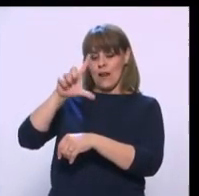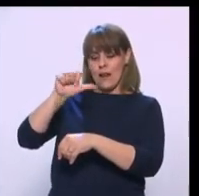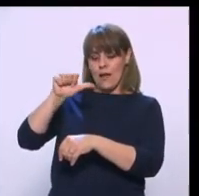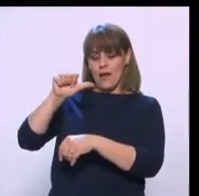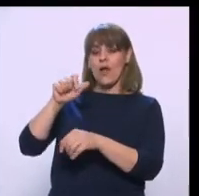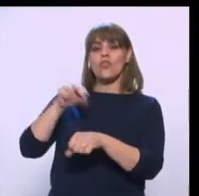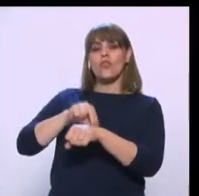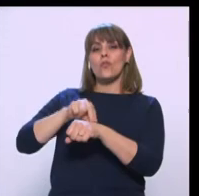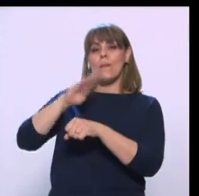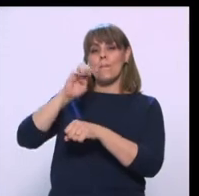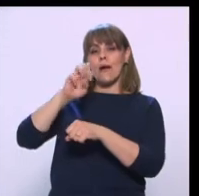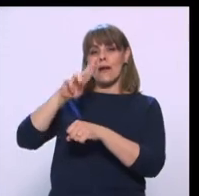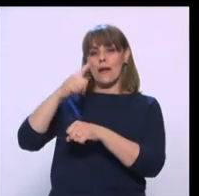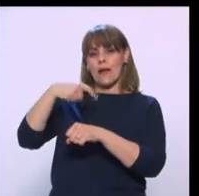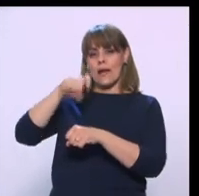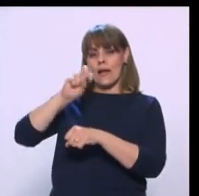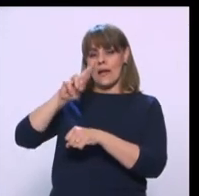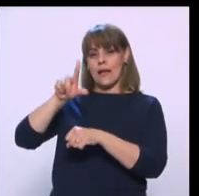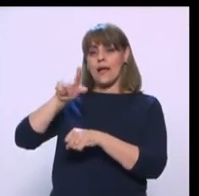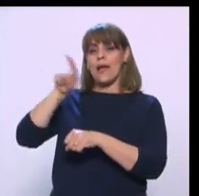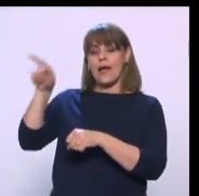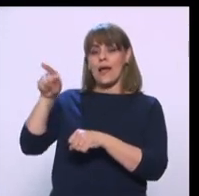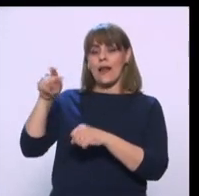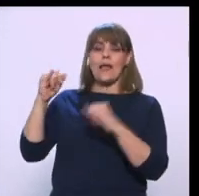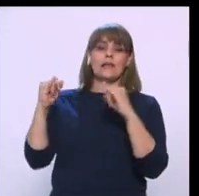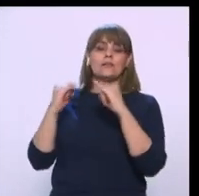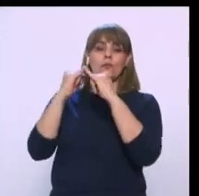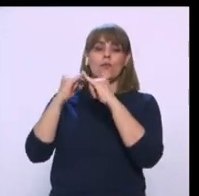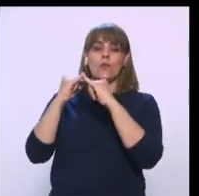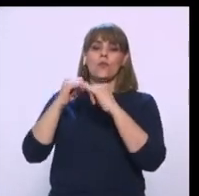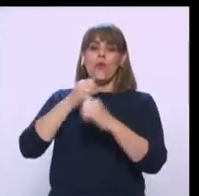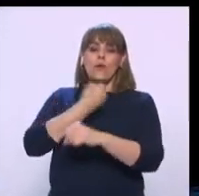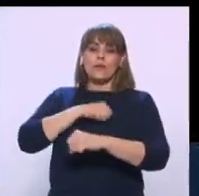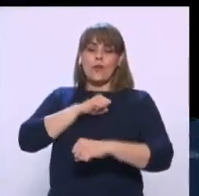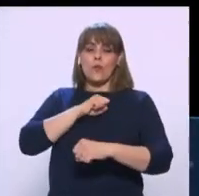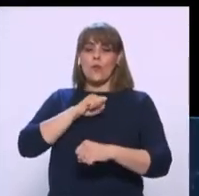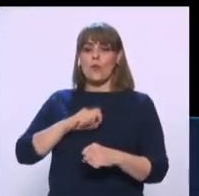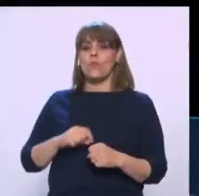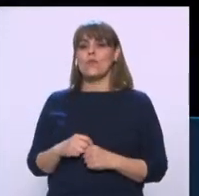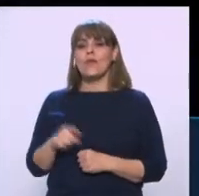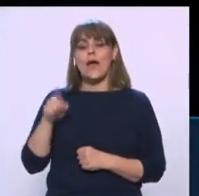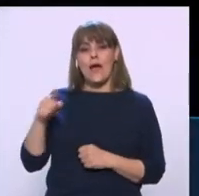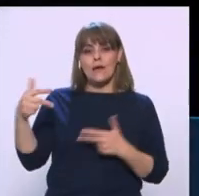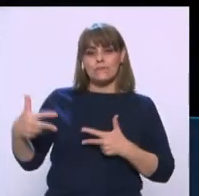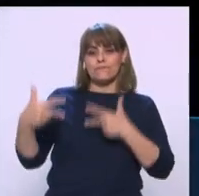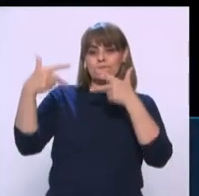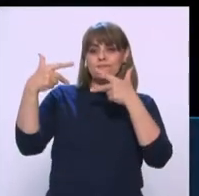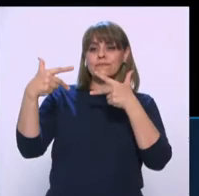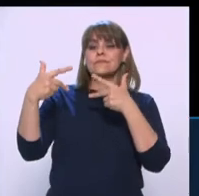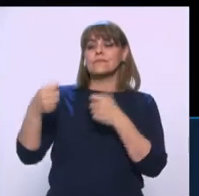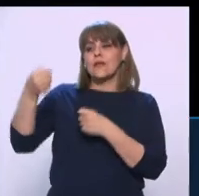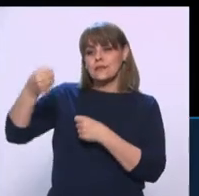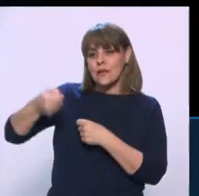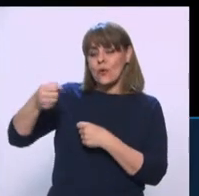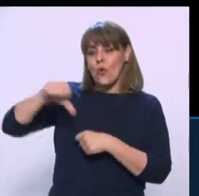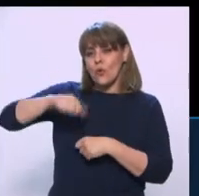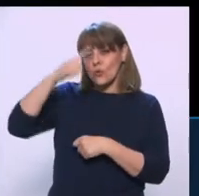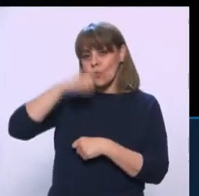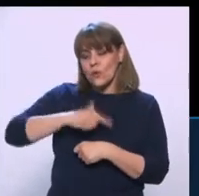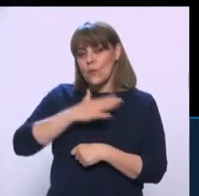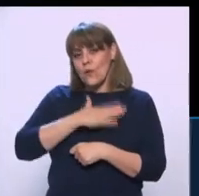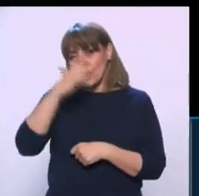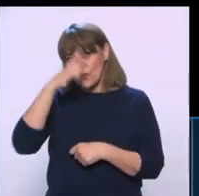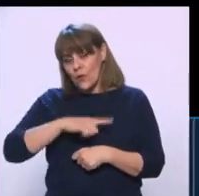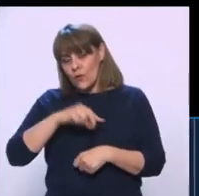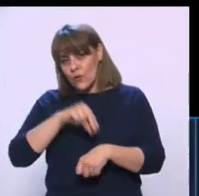en Nutrición y Salud del Instituto Nacional de Salud Pública, a quien tenemos vía Skype y lo saludamos esta noche. Buenas